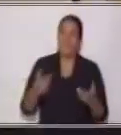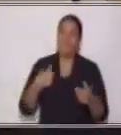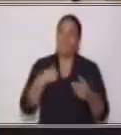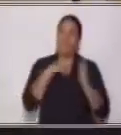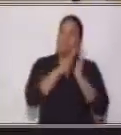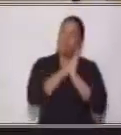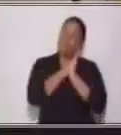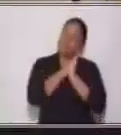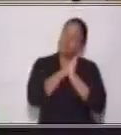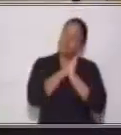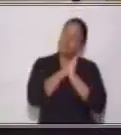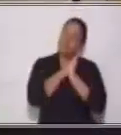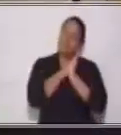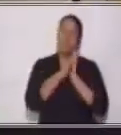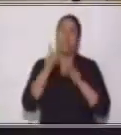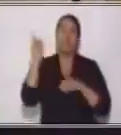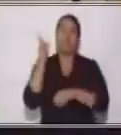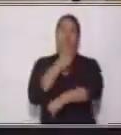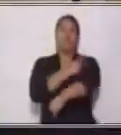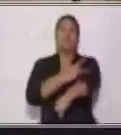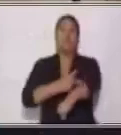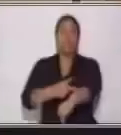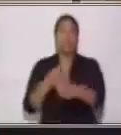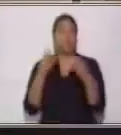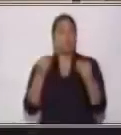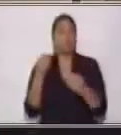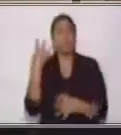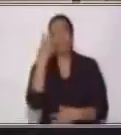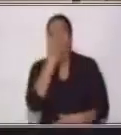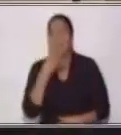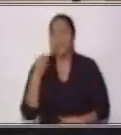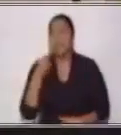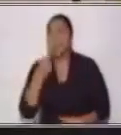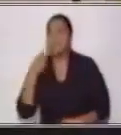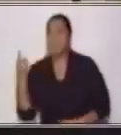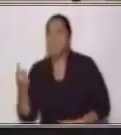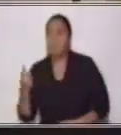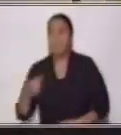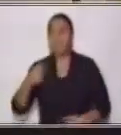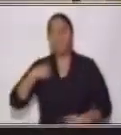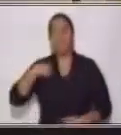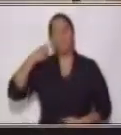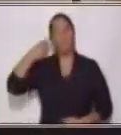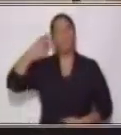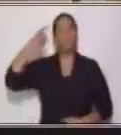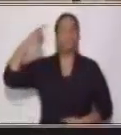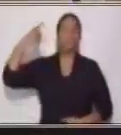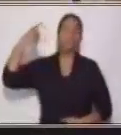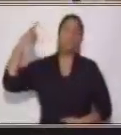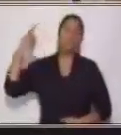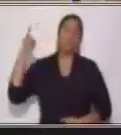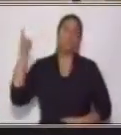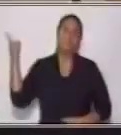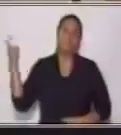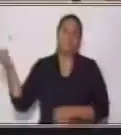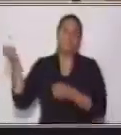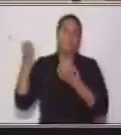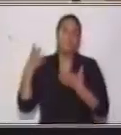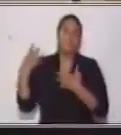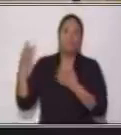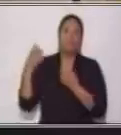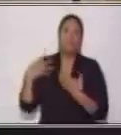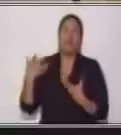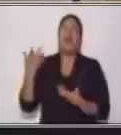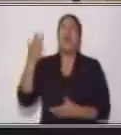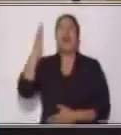de todas las historias lindas que ella me contaba. Hasta soñaba lo que ella me contaba. Porque ellos nos dan mucha cultura.